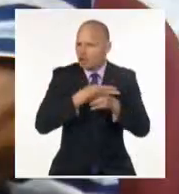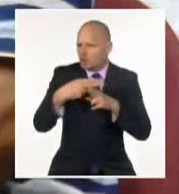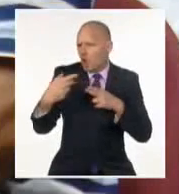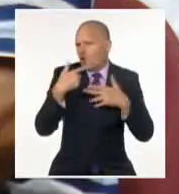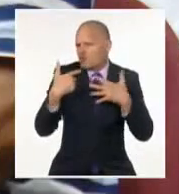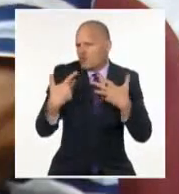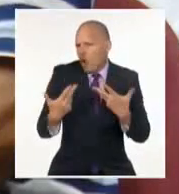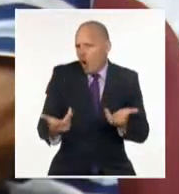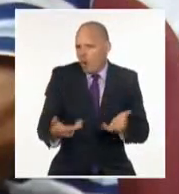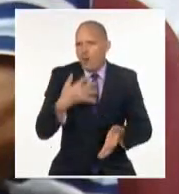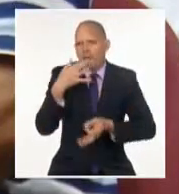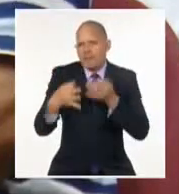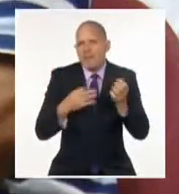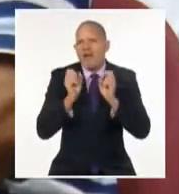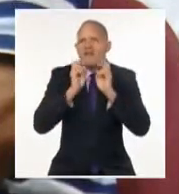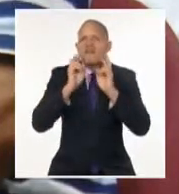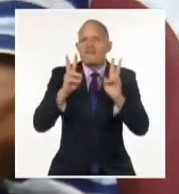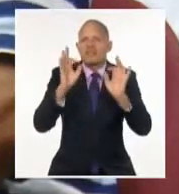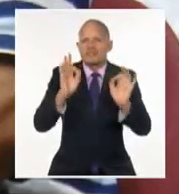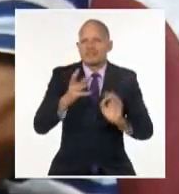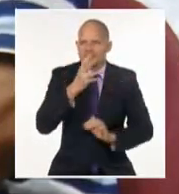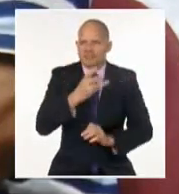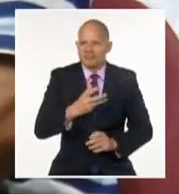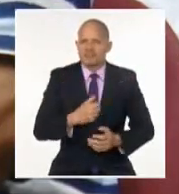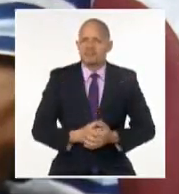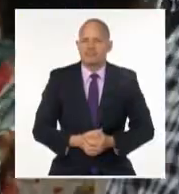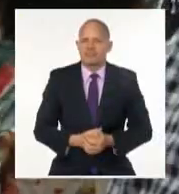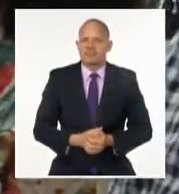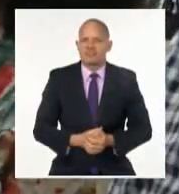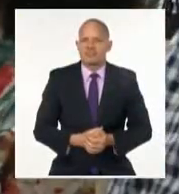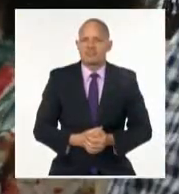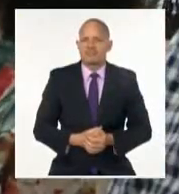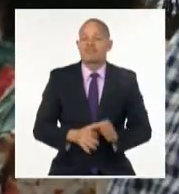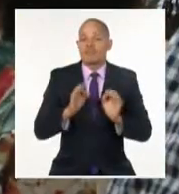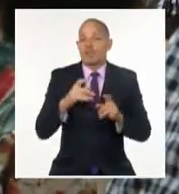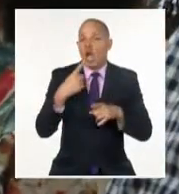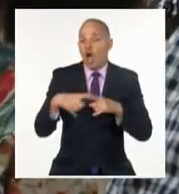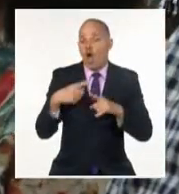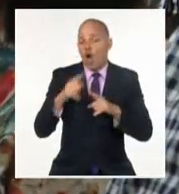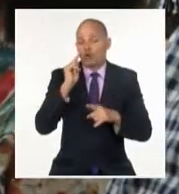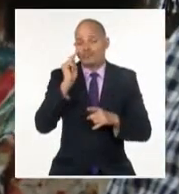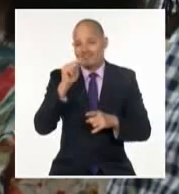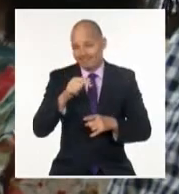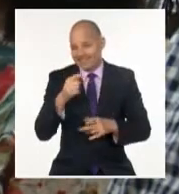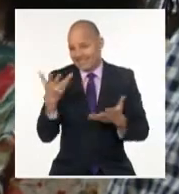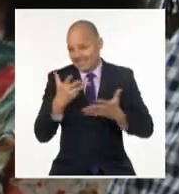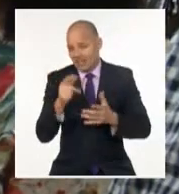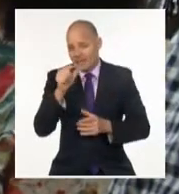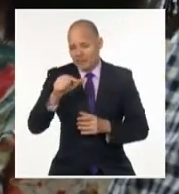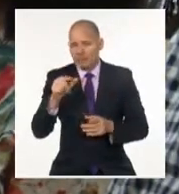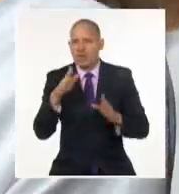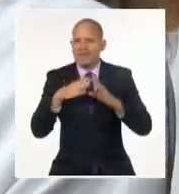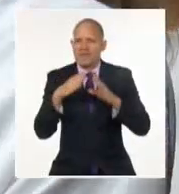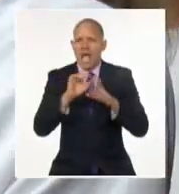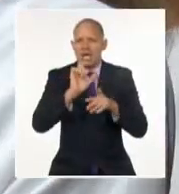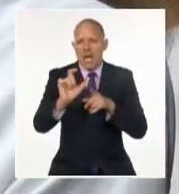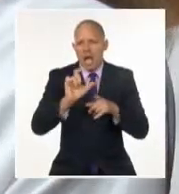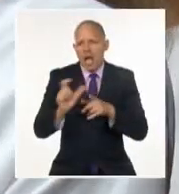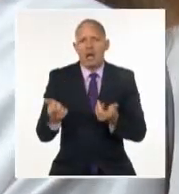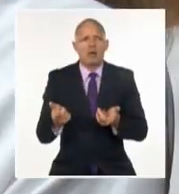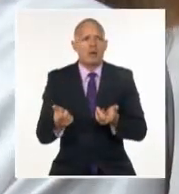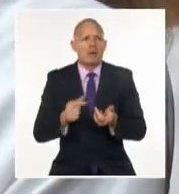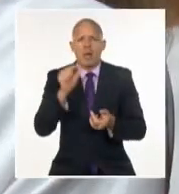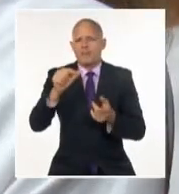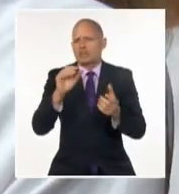de un gigante que nos pertenece a todos. Pero también están los del cotidiano, campesinos, intelectuales, compañeros de